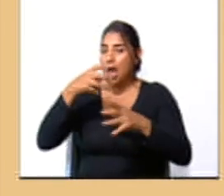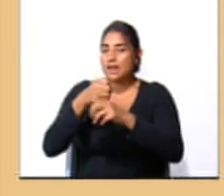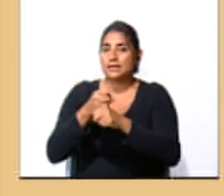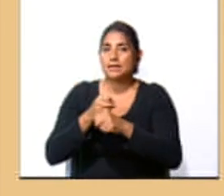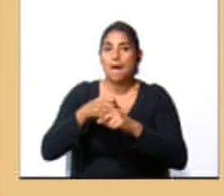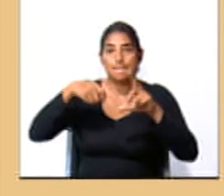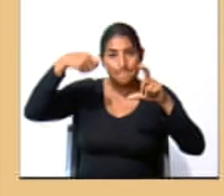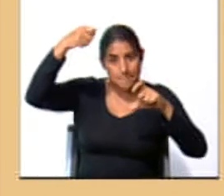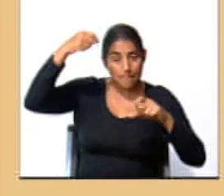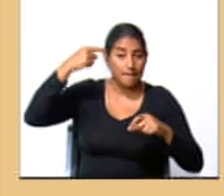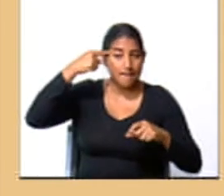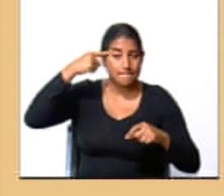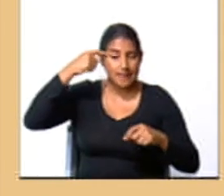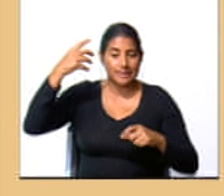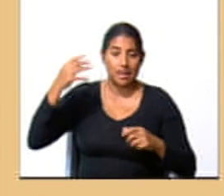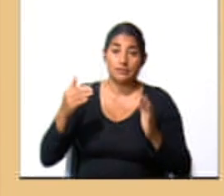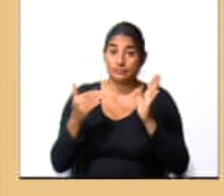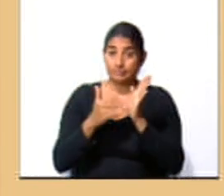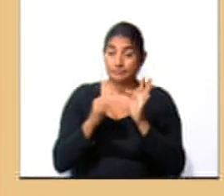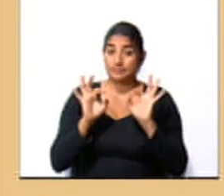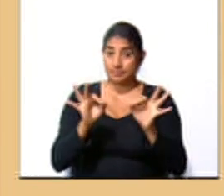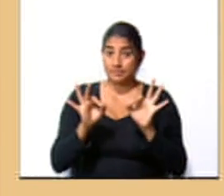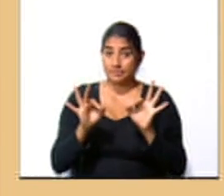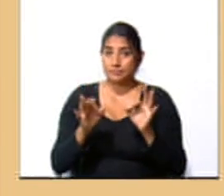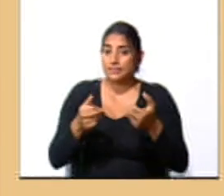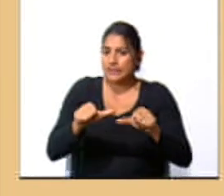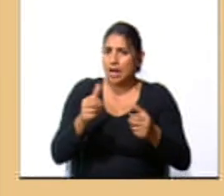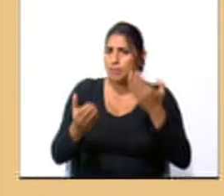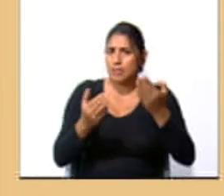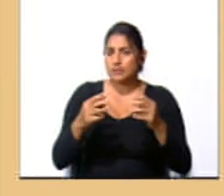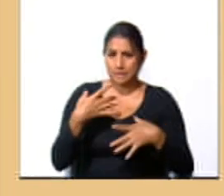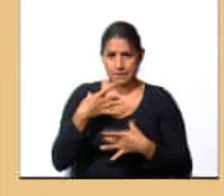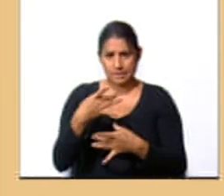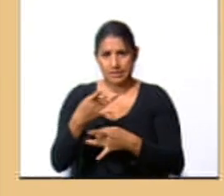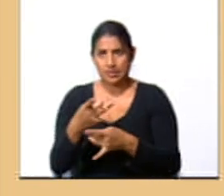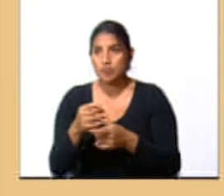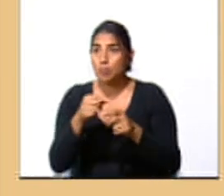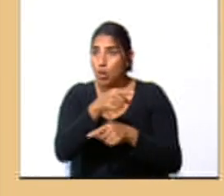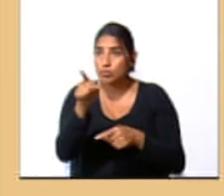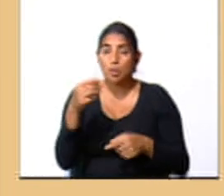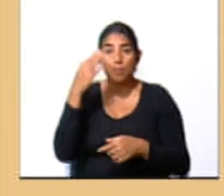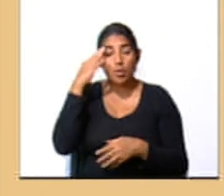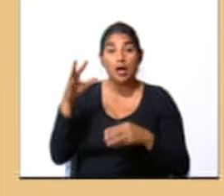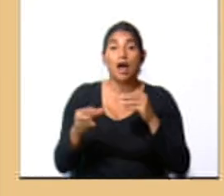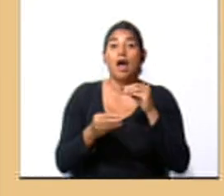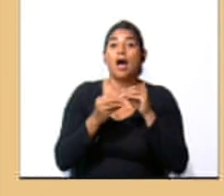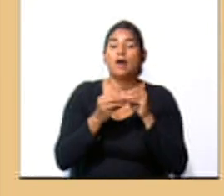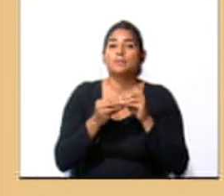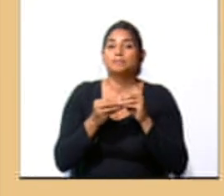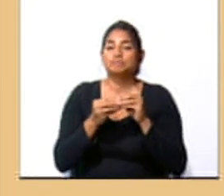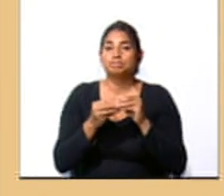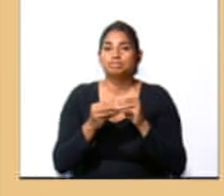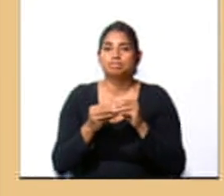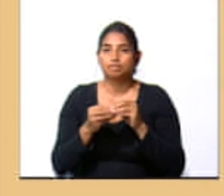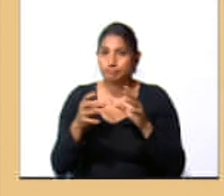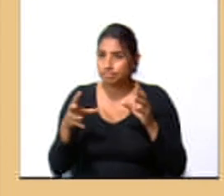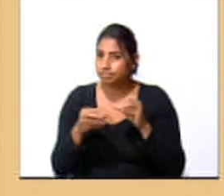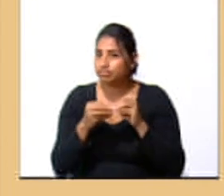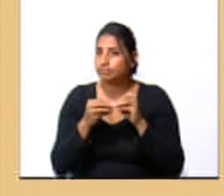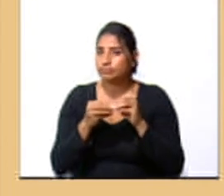mapas mentales, ¿de acuerdo? Y puede que sea muy llamativo para ustedes porque además recurre,